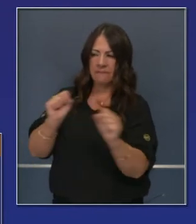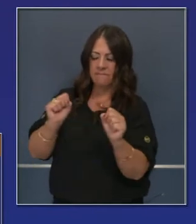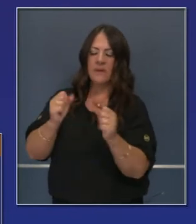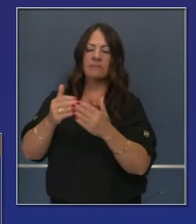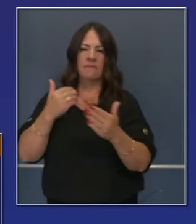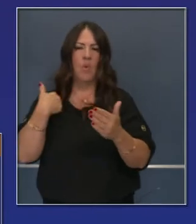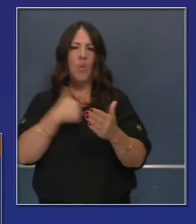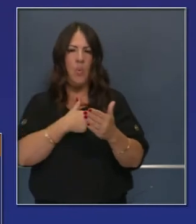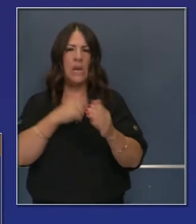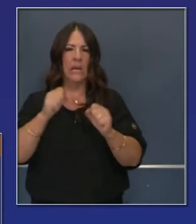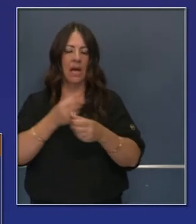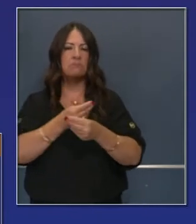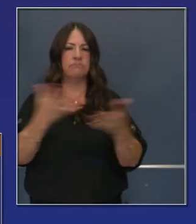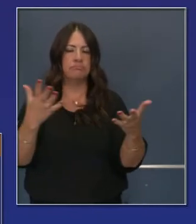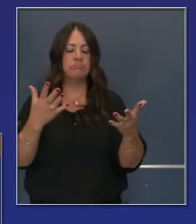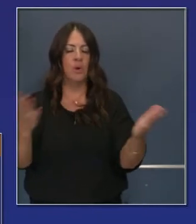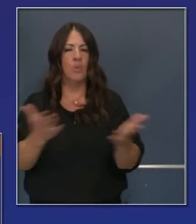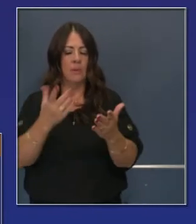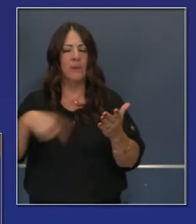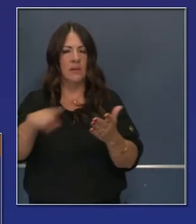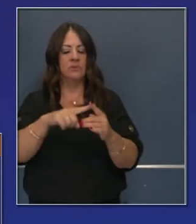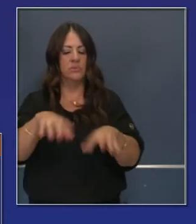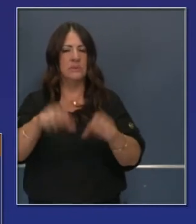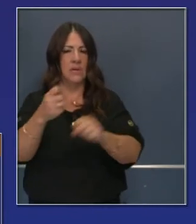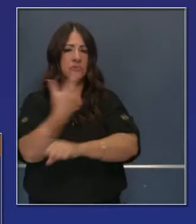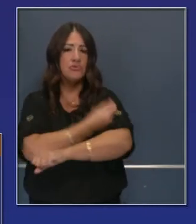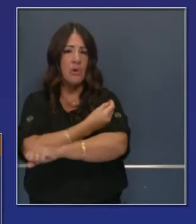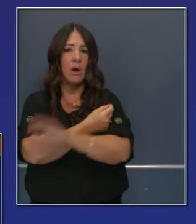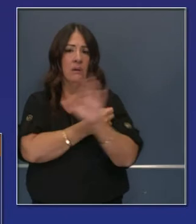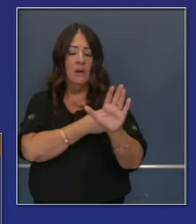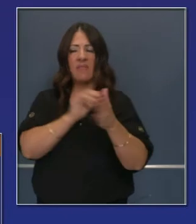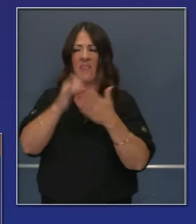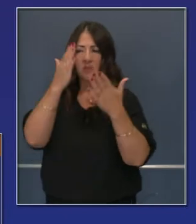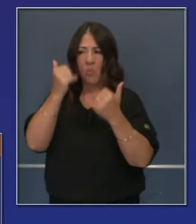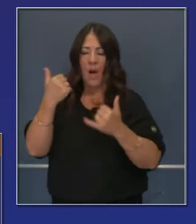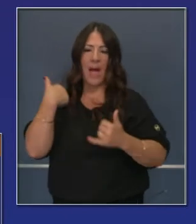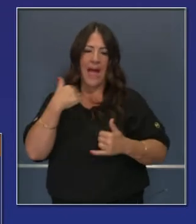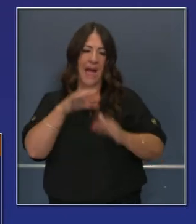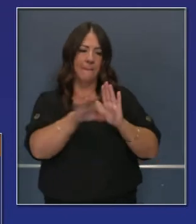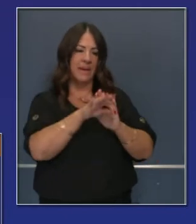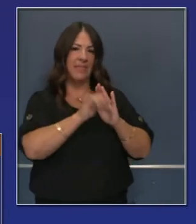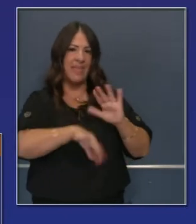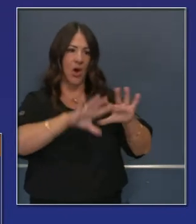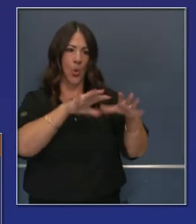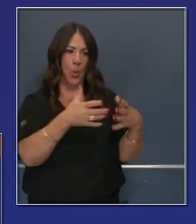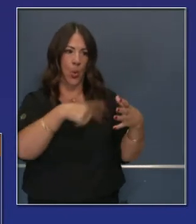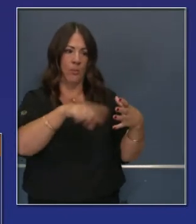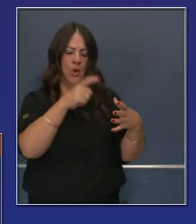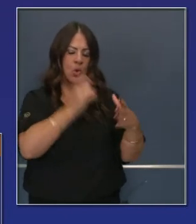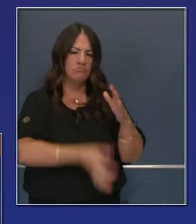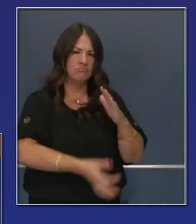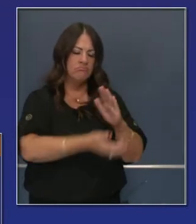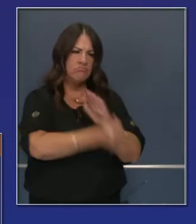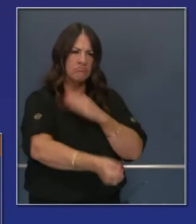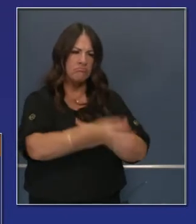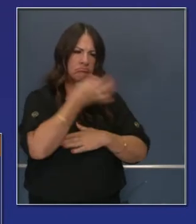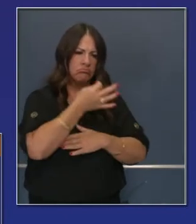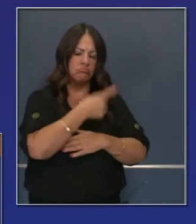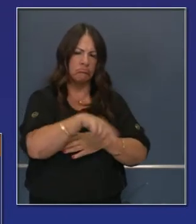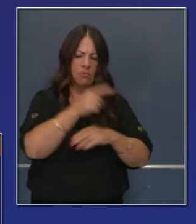nosotros seamos un ojo